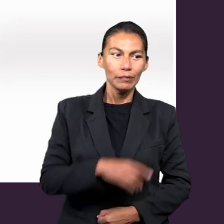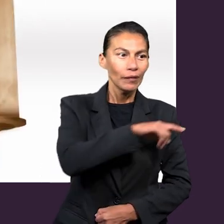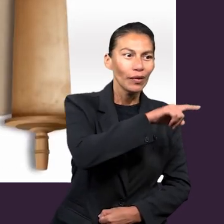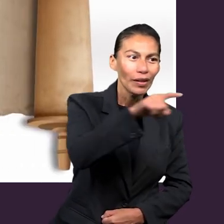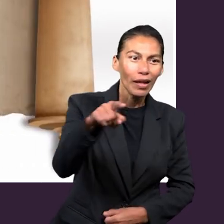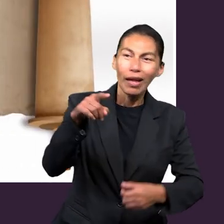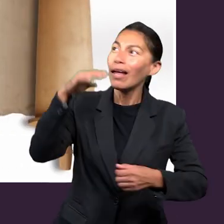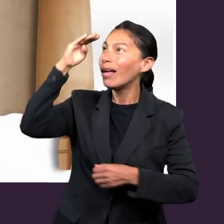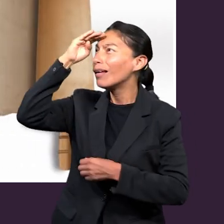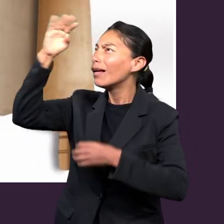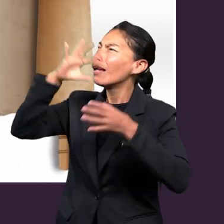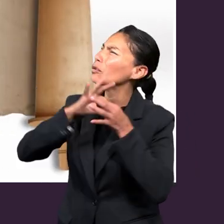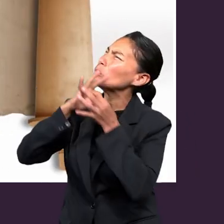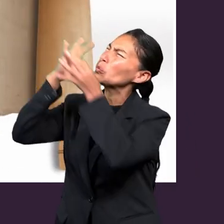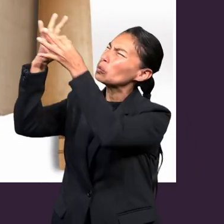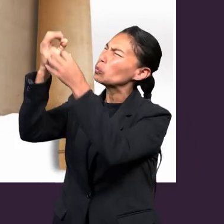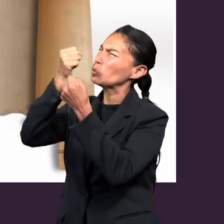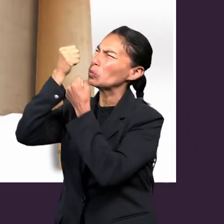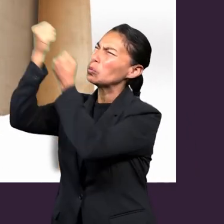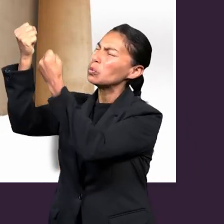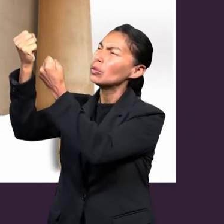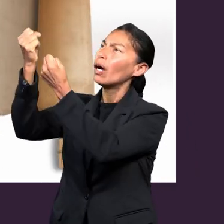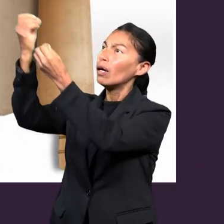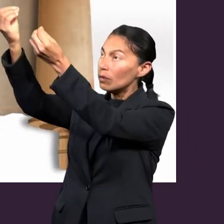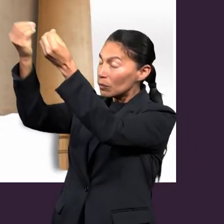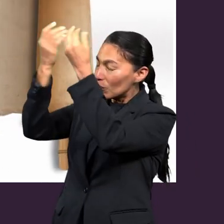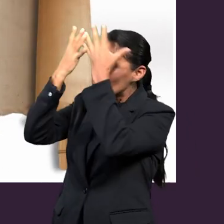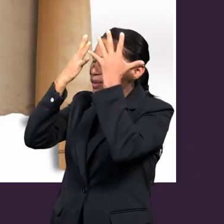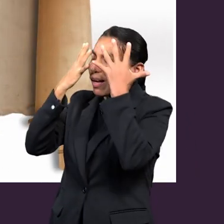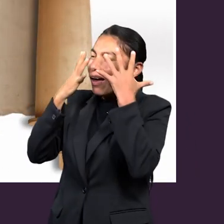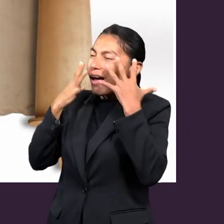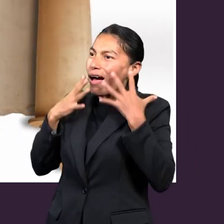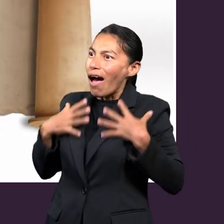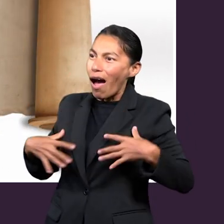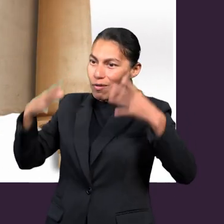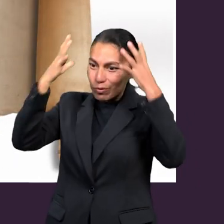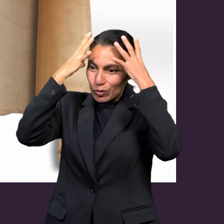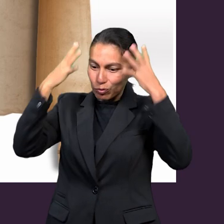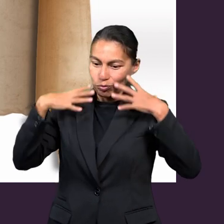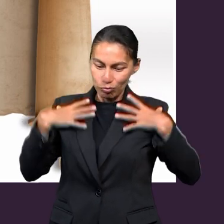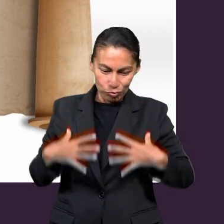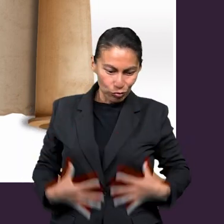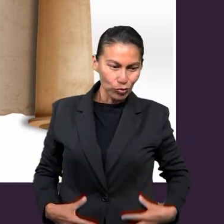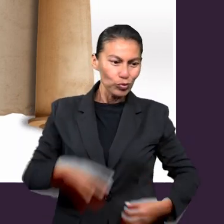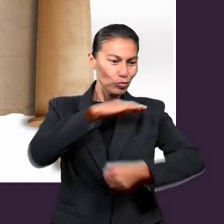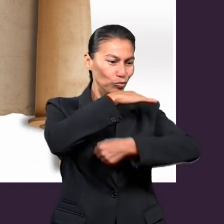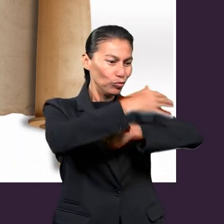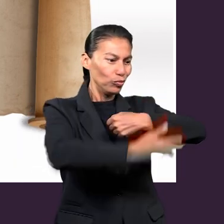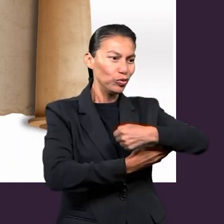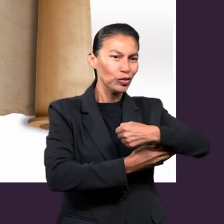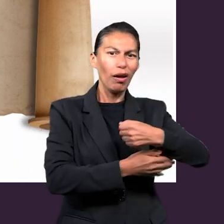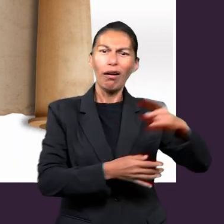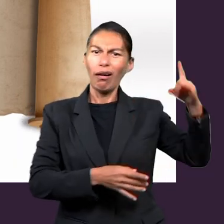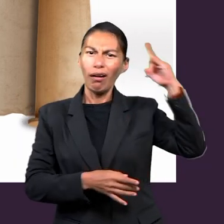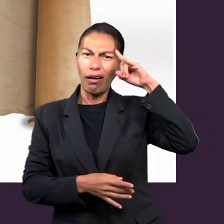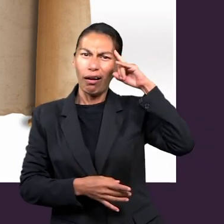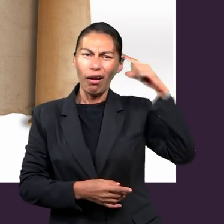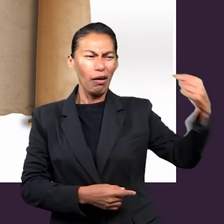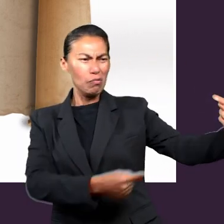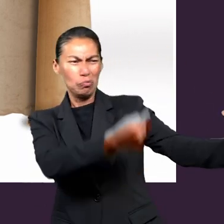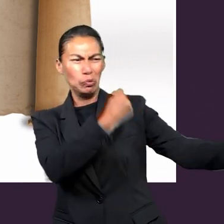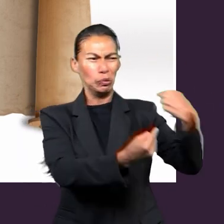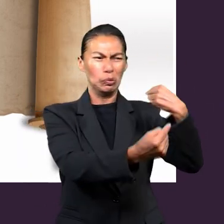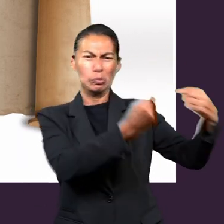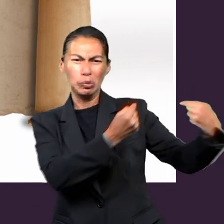Por lo demás, hermanos míos, fortalezcanse en el Señor y en el poder de su fuerza. Vístanse de toda la